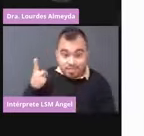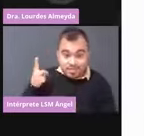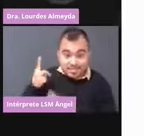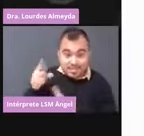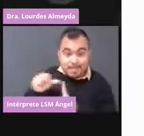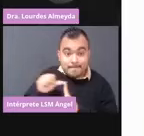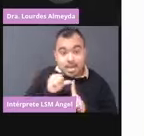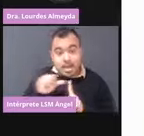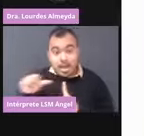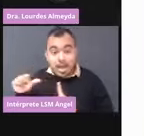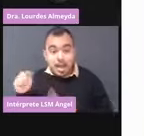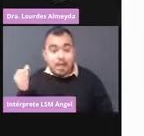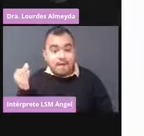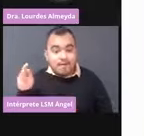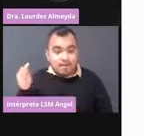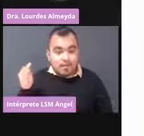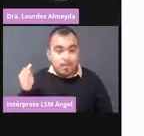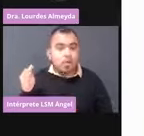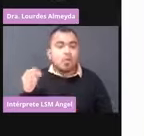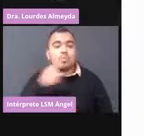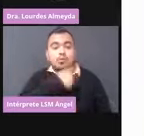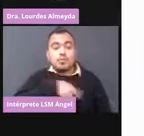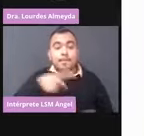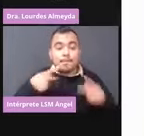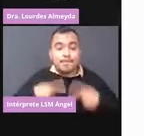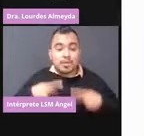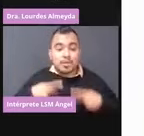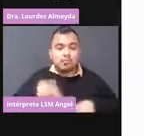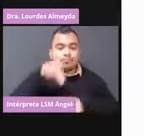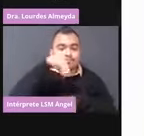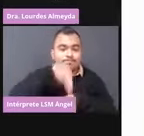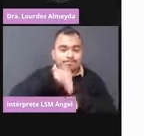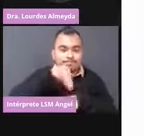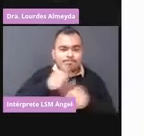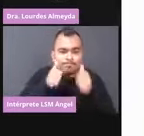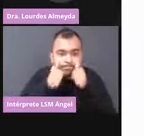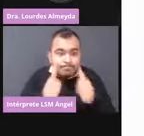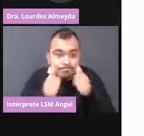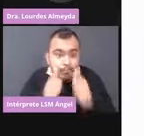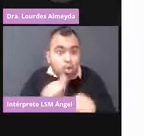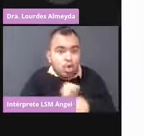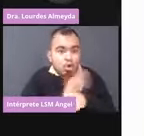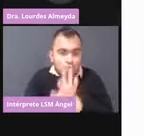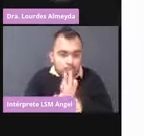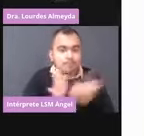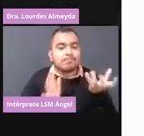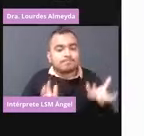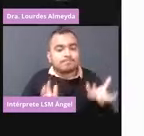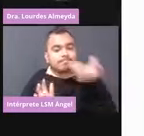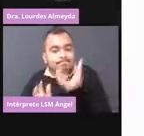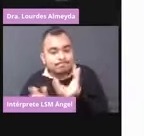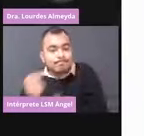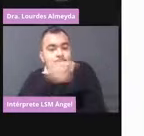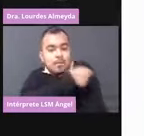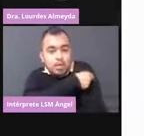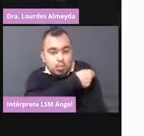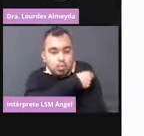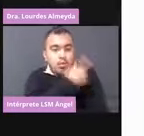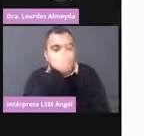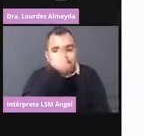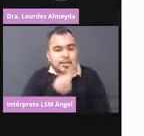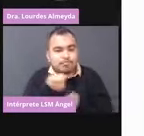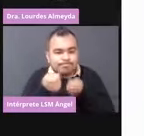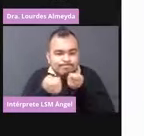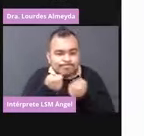fue todo el personal de salud de primera línea de control de la enfermedad de